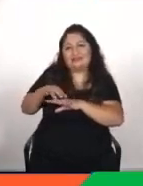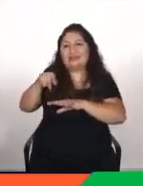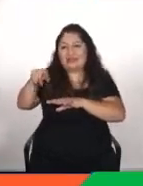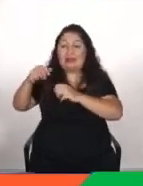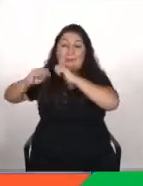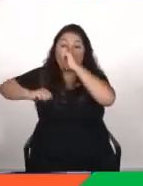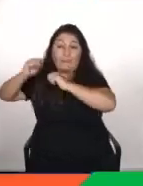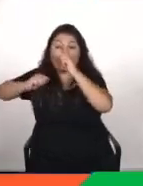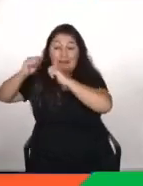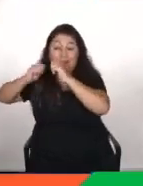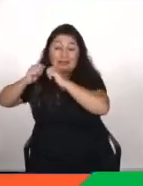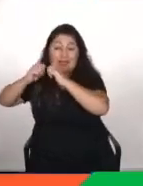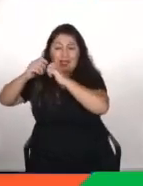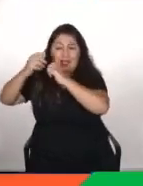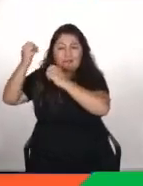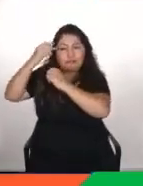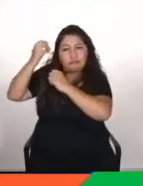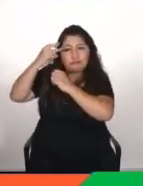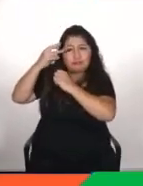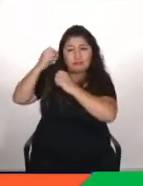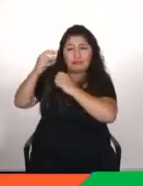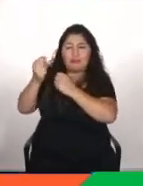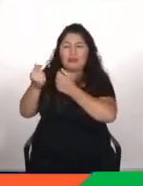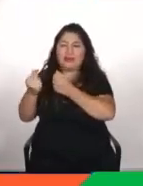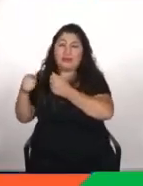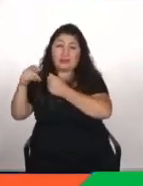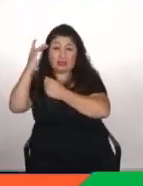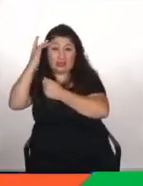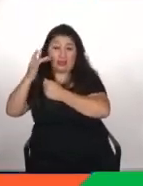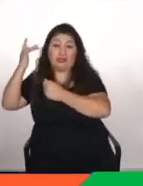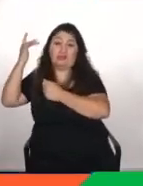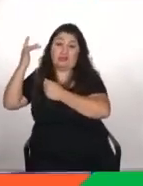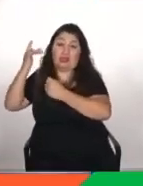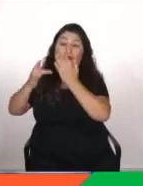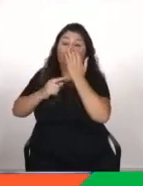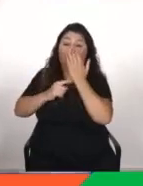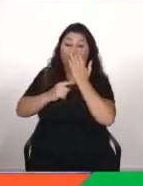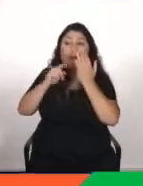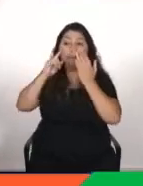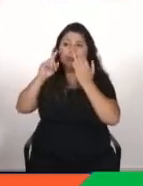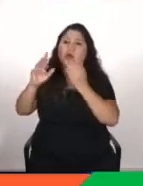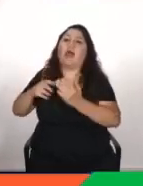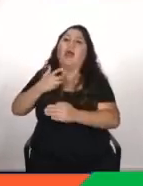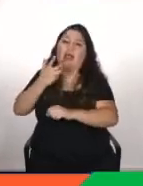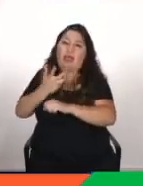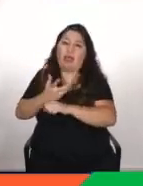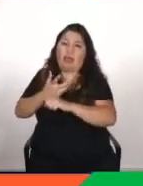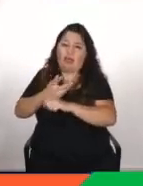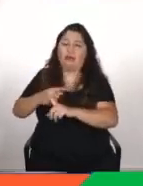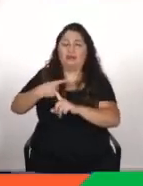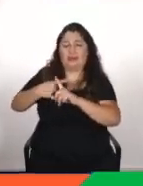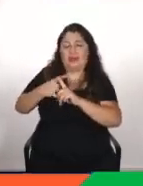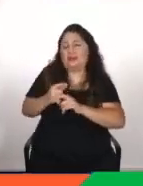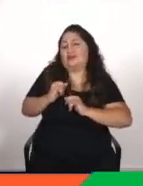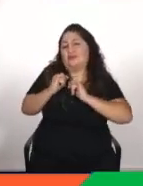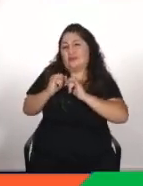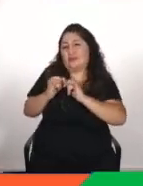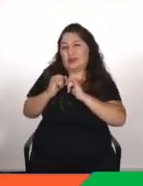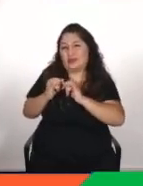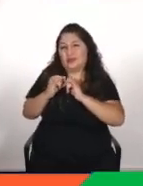pero tampoco es esto porque también hay otras cosas pero estas redes neuronales al final son los algoritmos que nos están dando ahora todas las